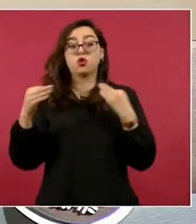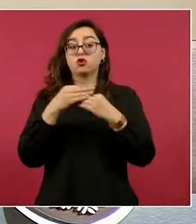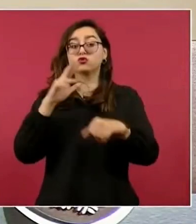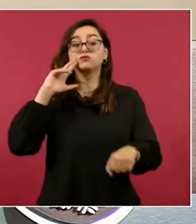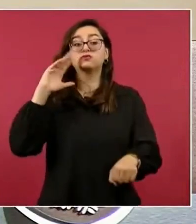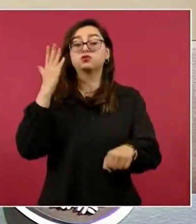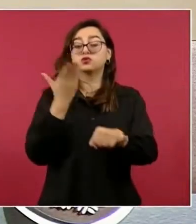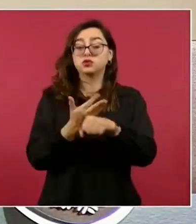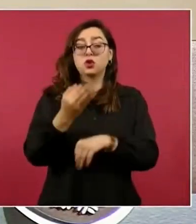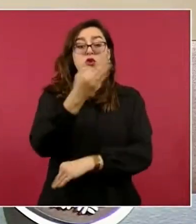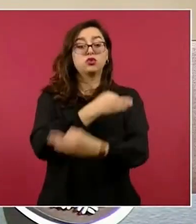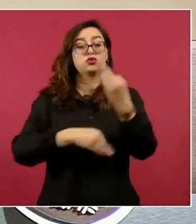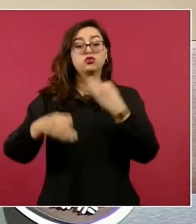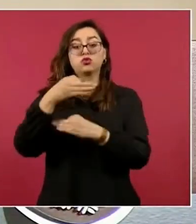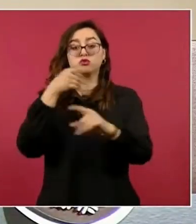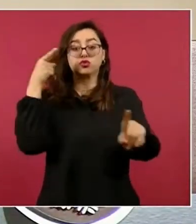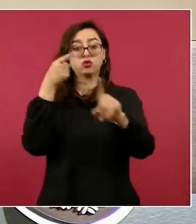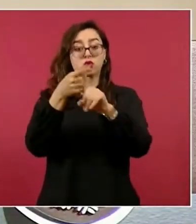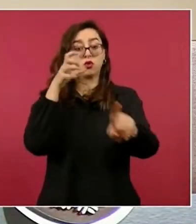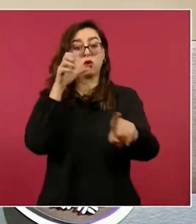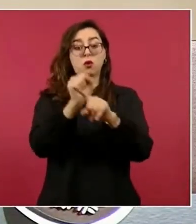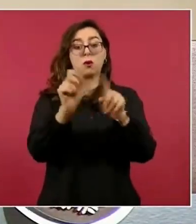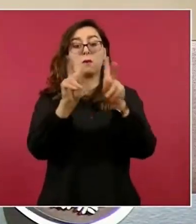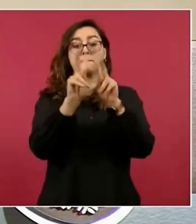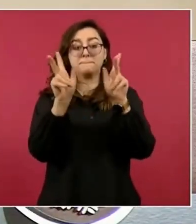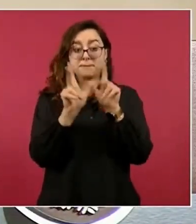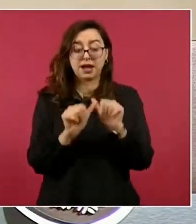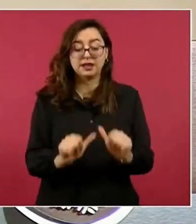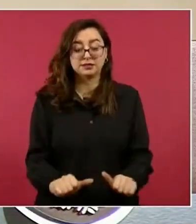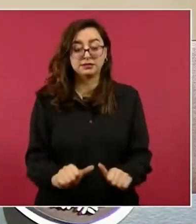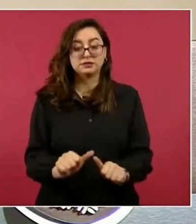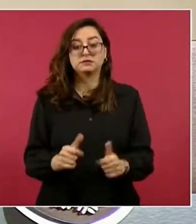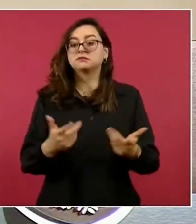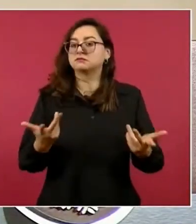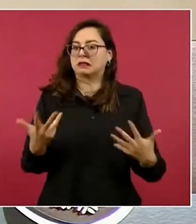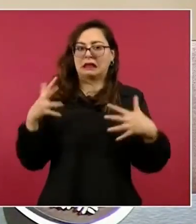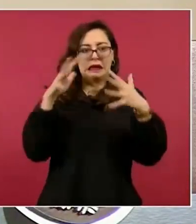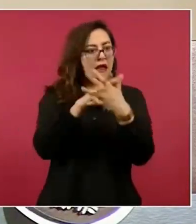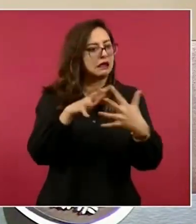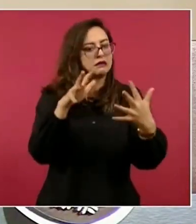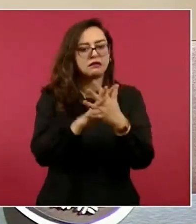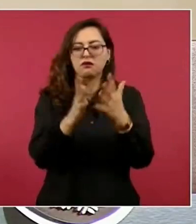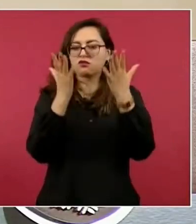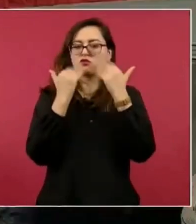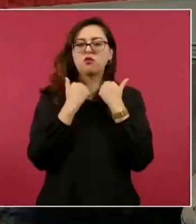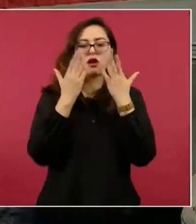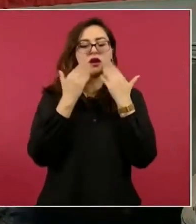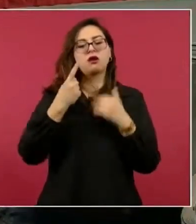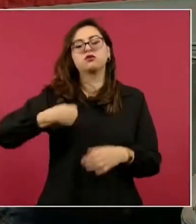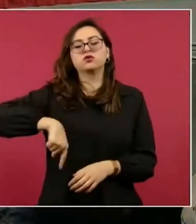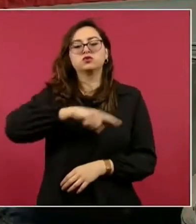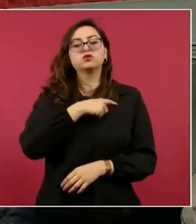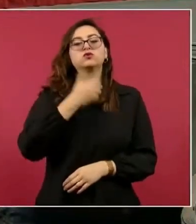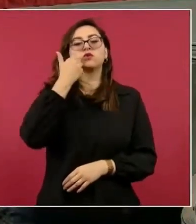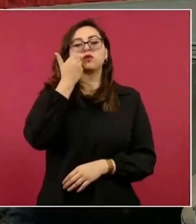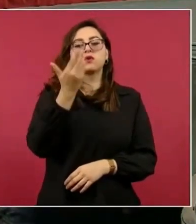venimos a construir la paz. Para informar sobre los acontecimientos de